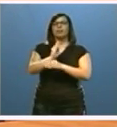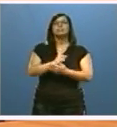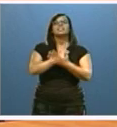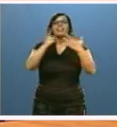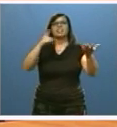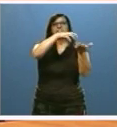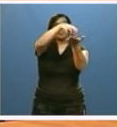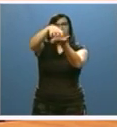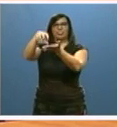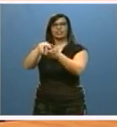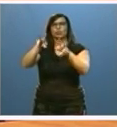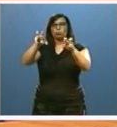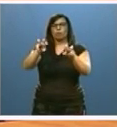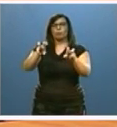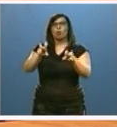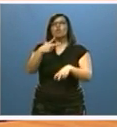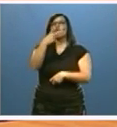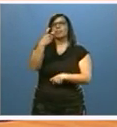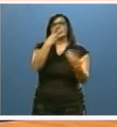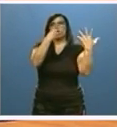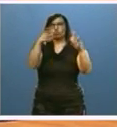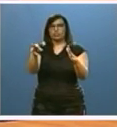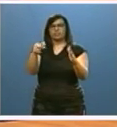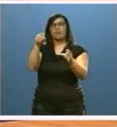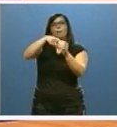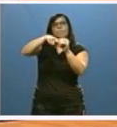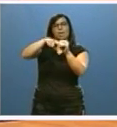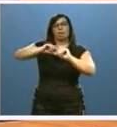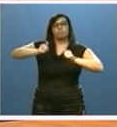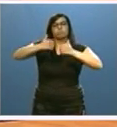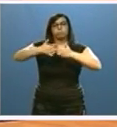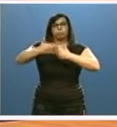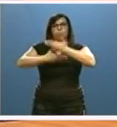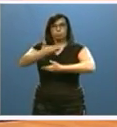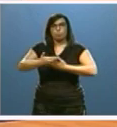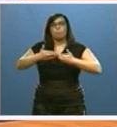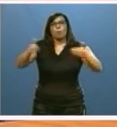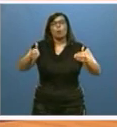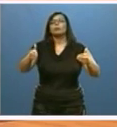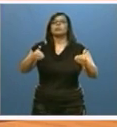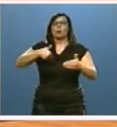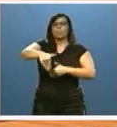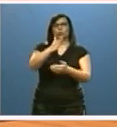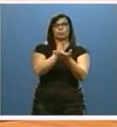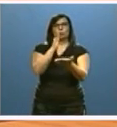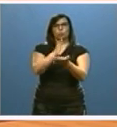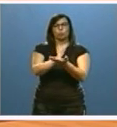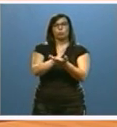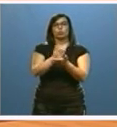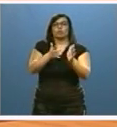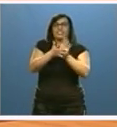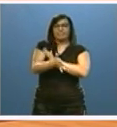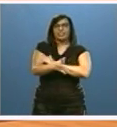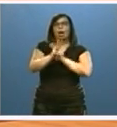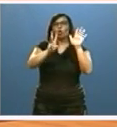nuevos centros con 280 plazas que iniciarán su funcionamiento el próximo curso escolar, incrementándose así